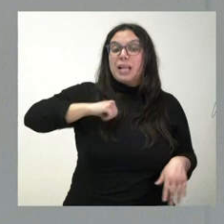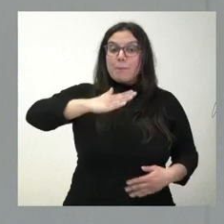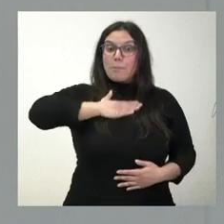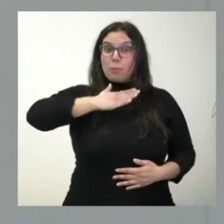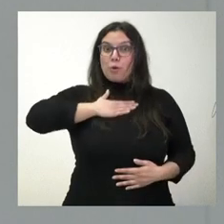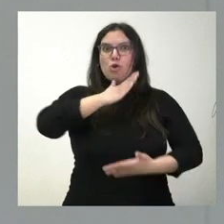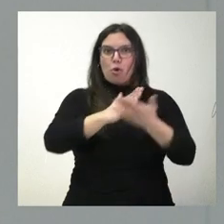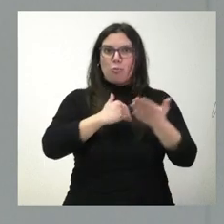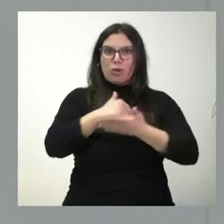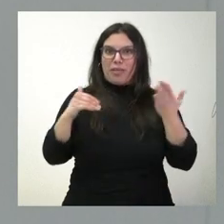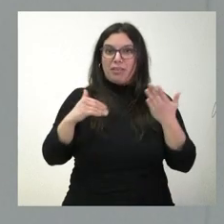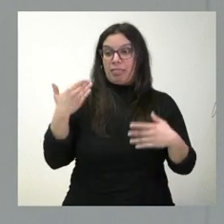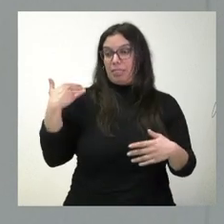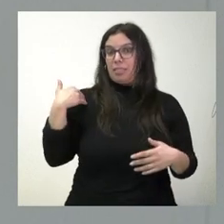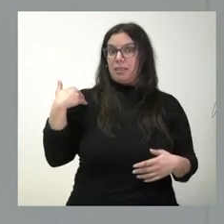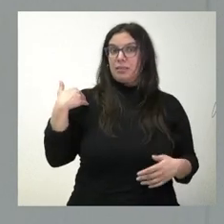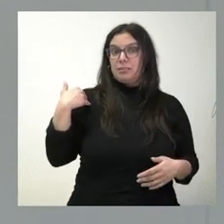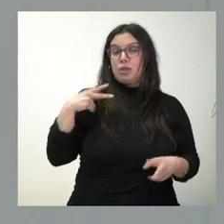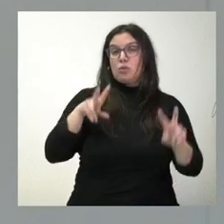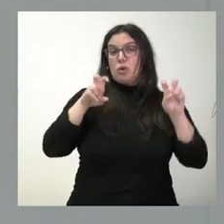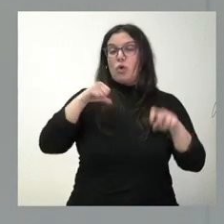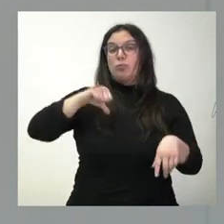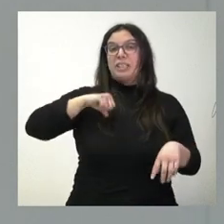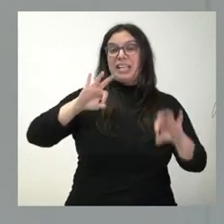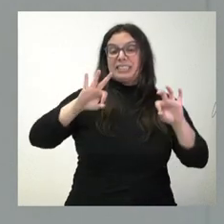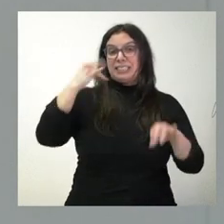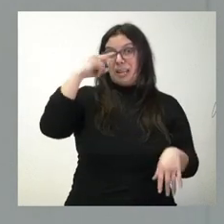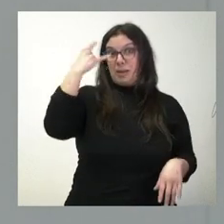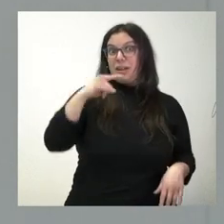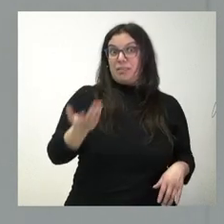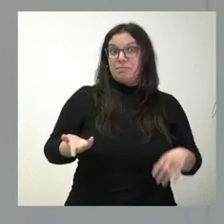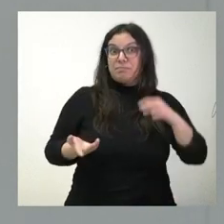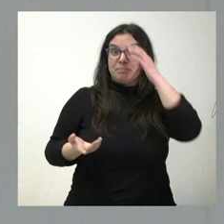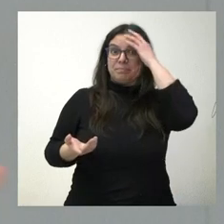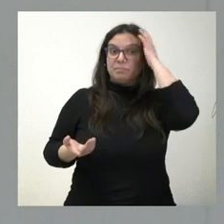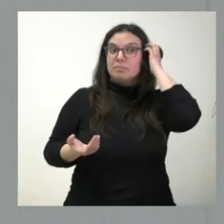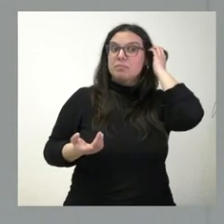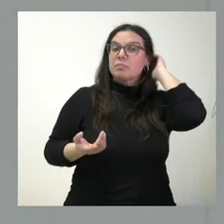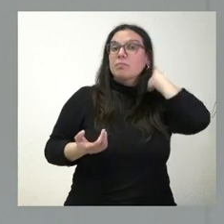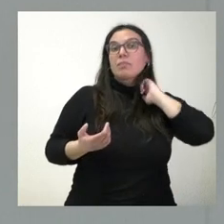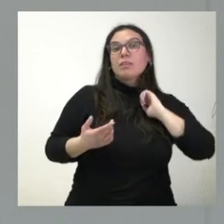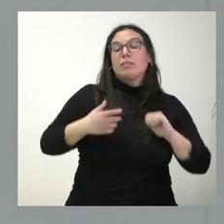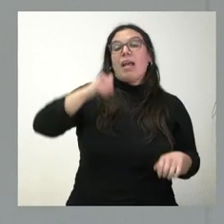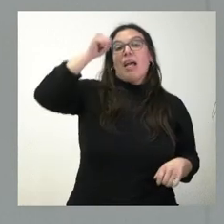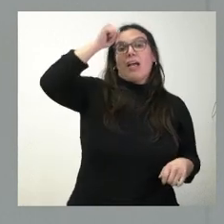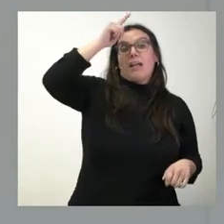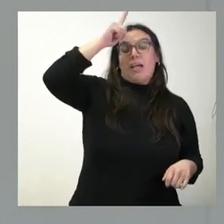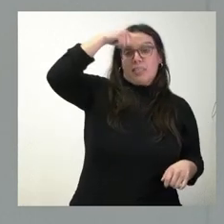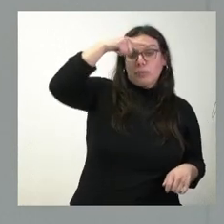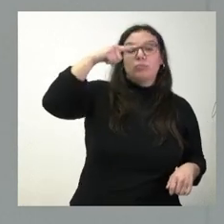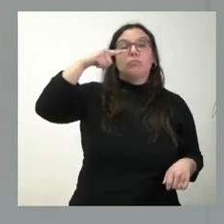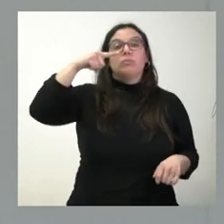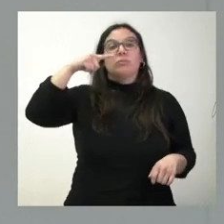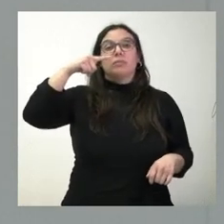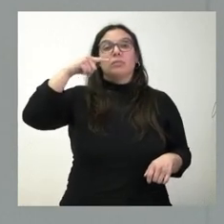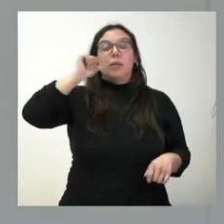comunidades autónomas. Lo hizo hace poco tiempo con el nuevo hospital de Salamanca. Salvo en el caso de Ceuta y Melilla, el Gobierno no